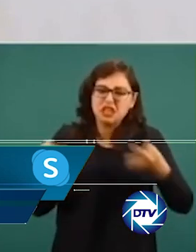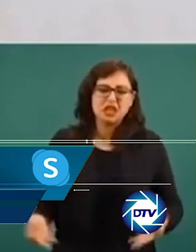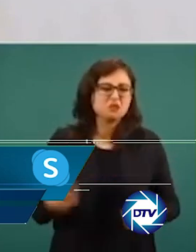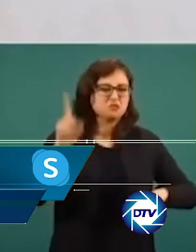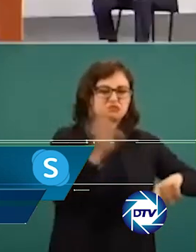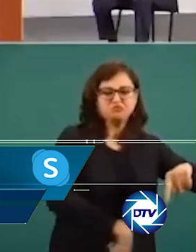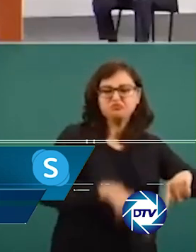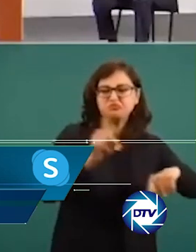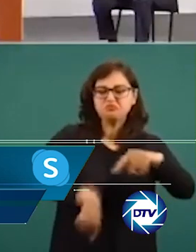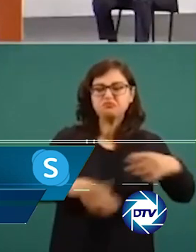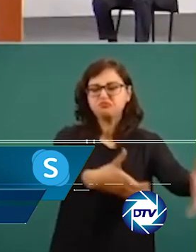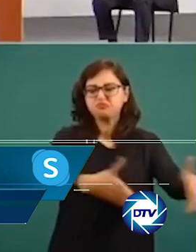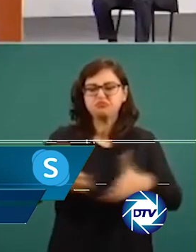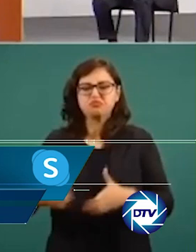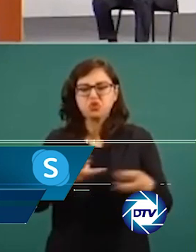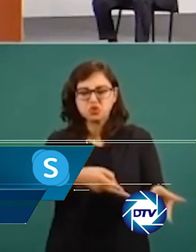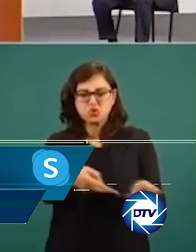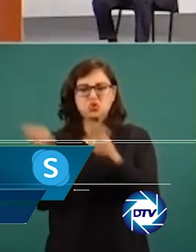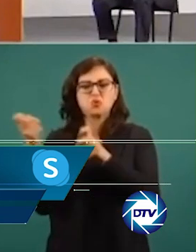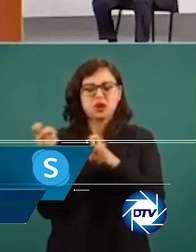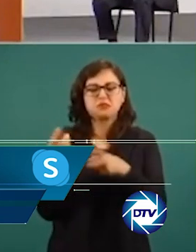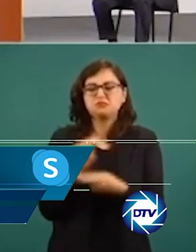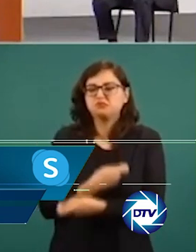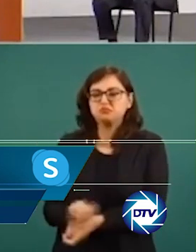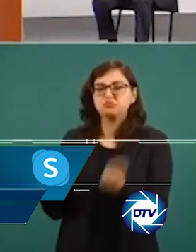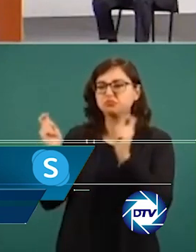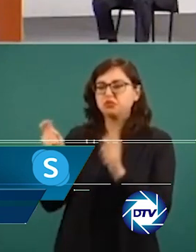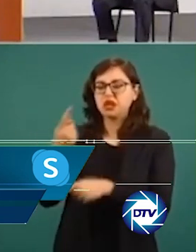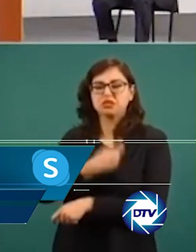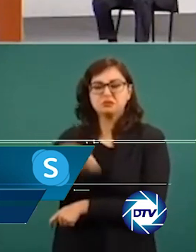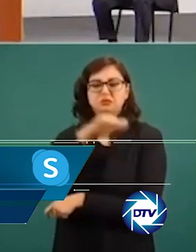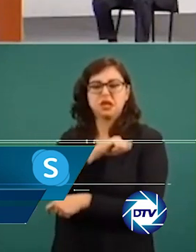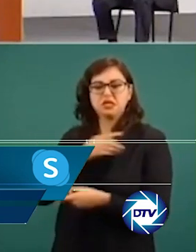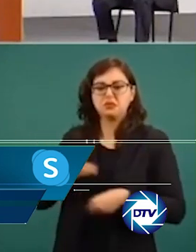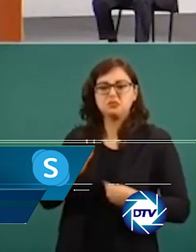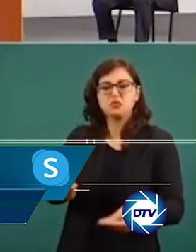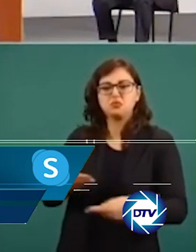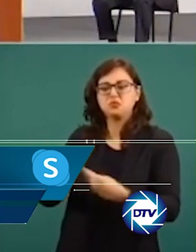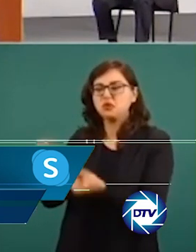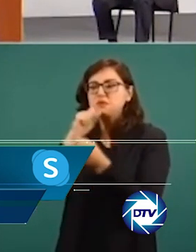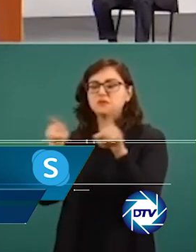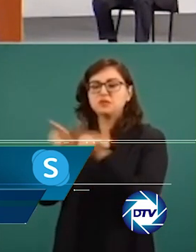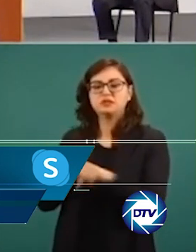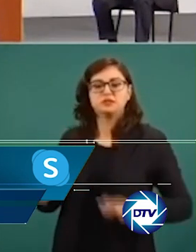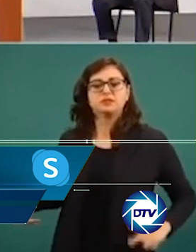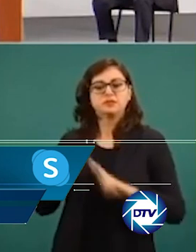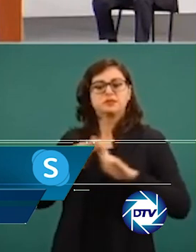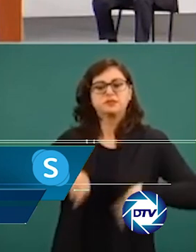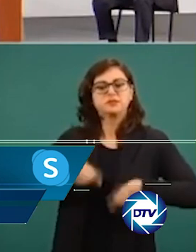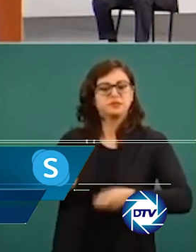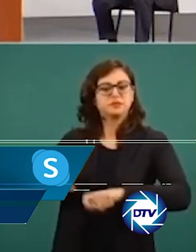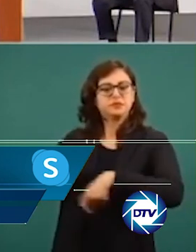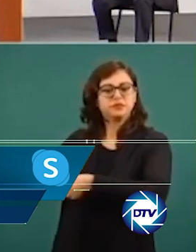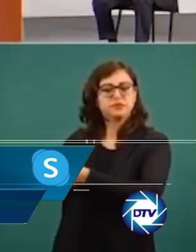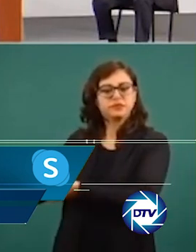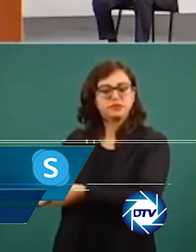adrede fueron dejando vacías. La violencia y la impunidad que se vive hoy en México son fruto